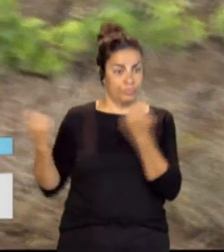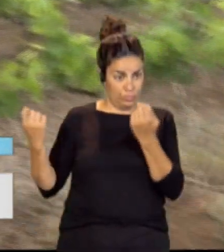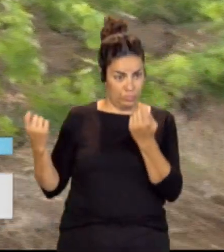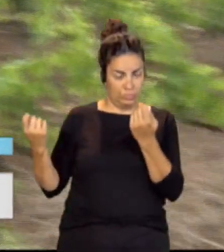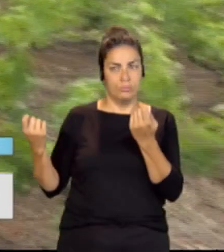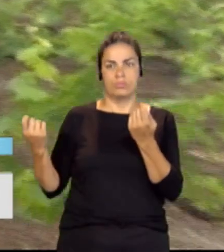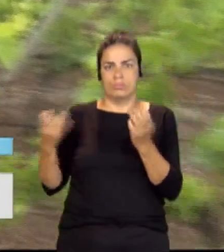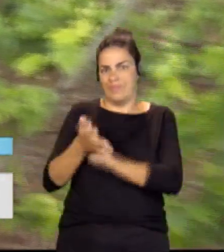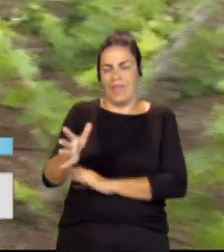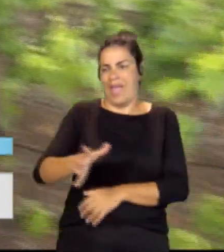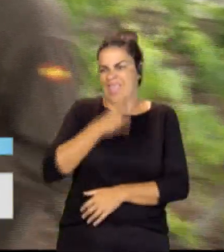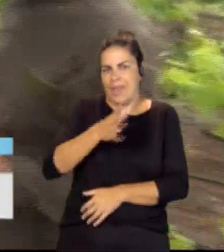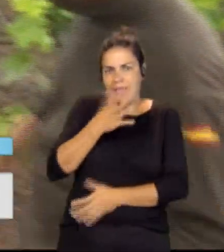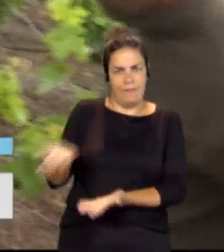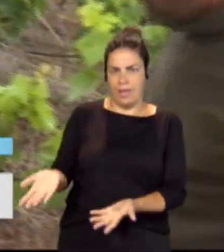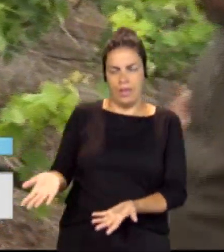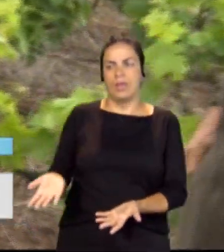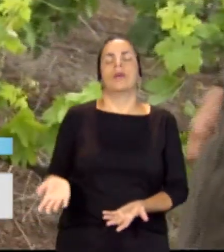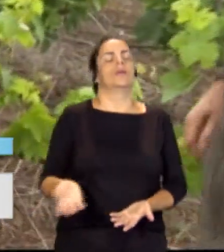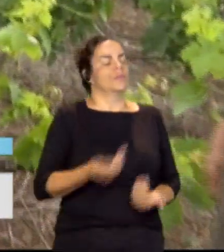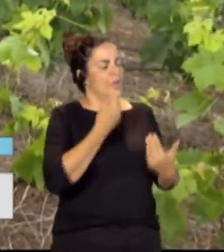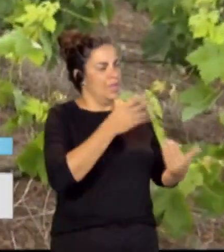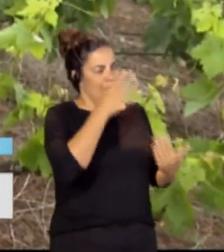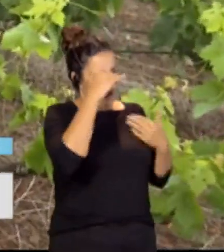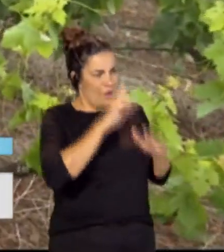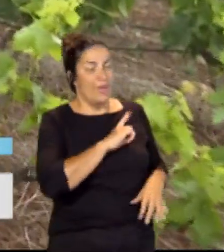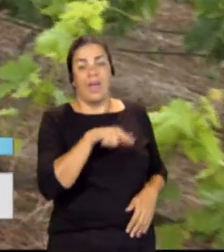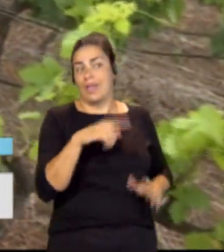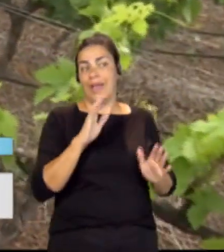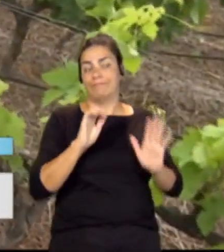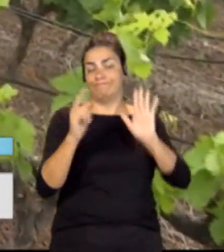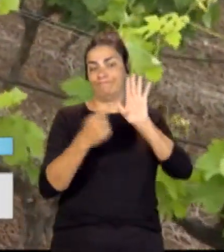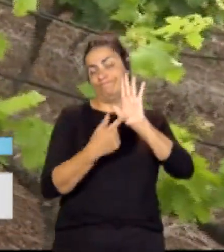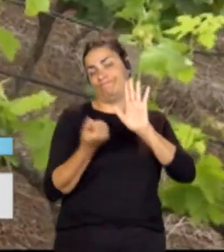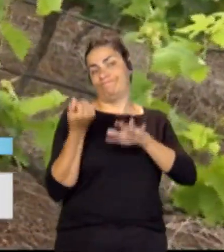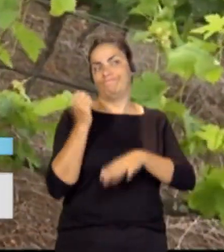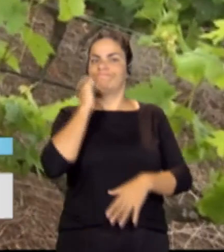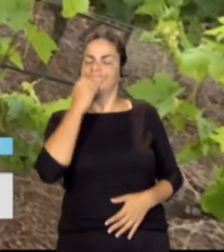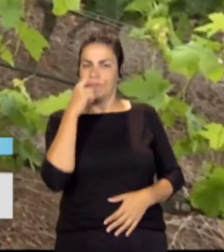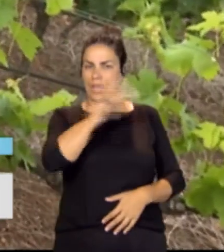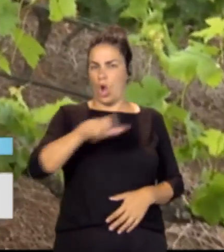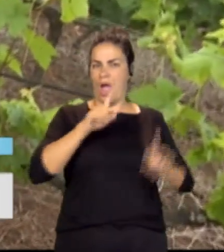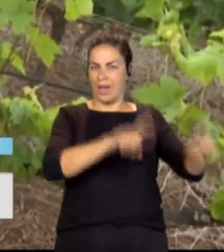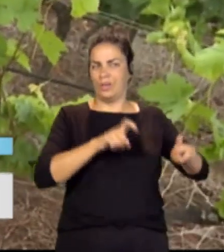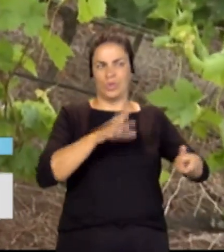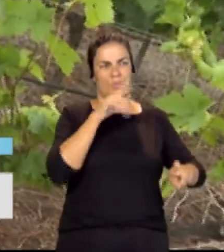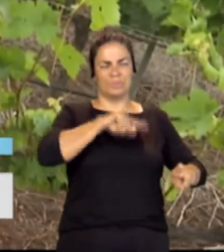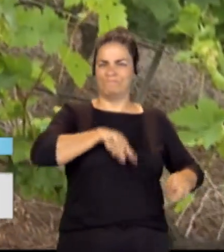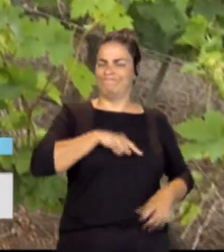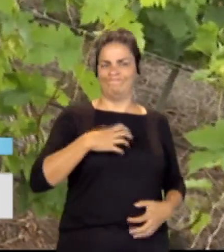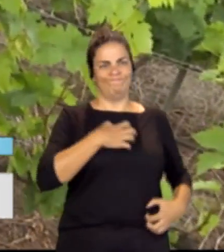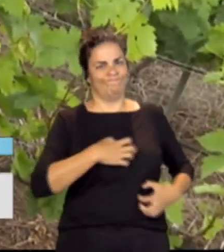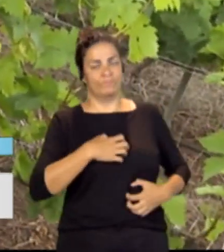atendernos. Ahí quedan esas reivindicaciones de los agricultores, ese malestar que reclaman más